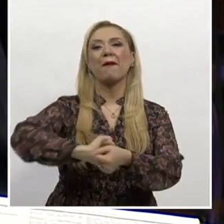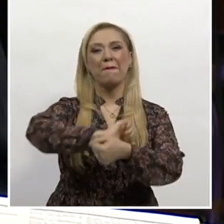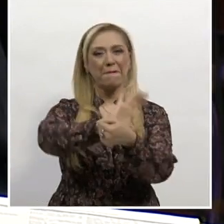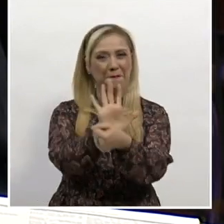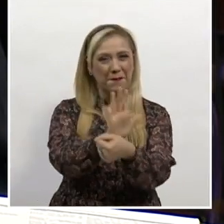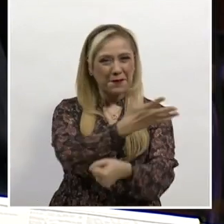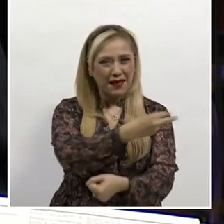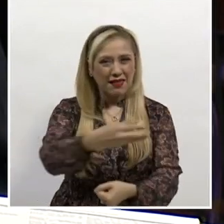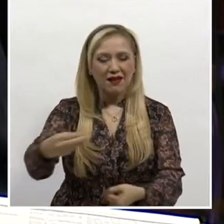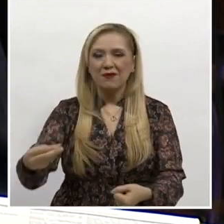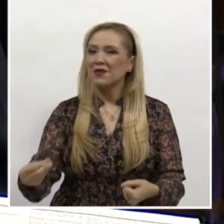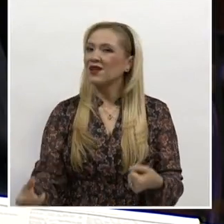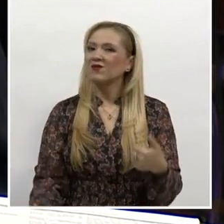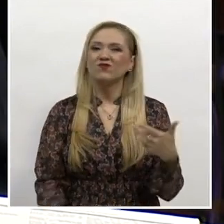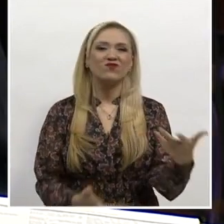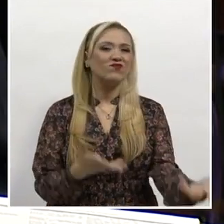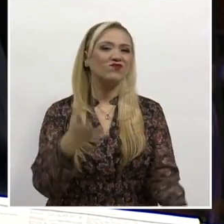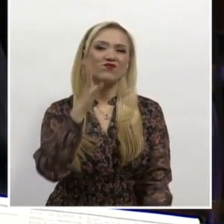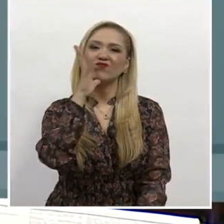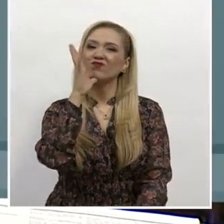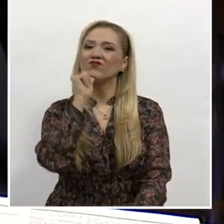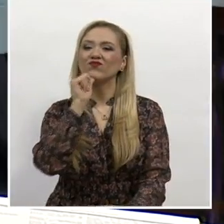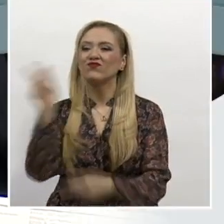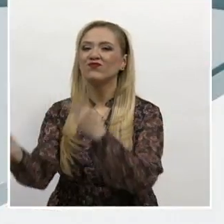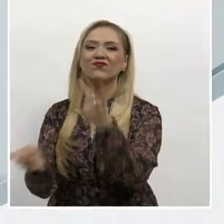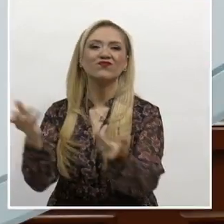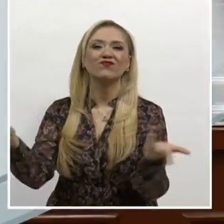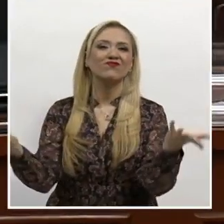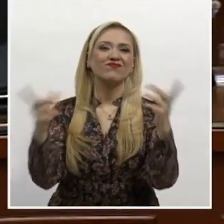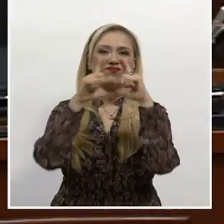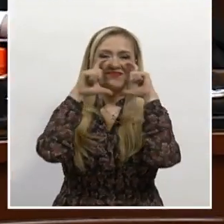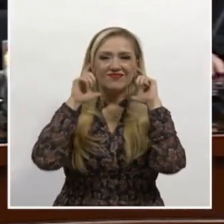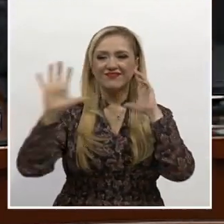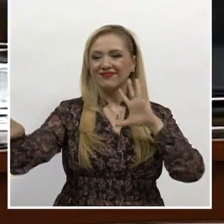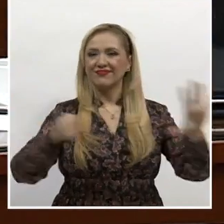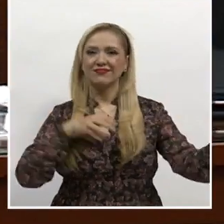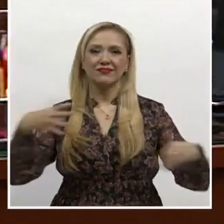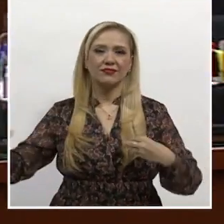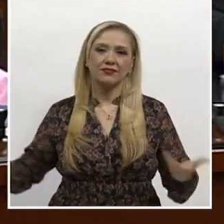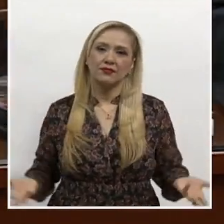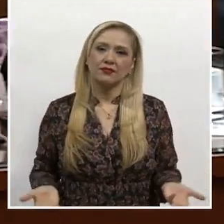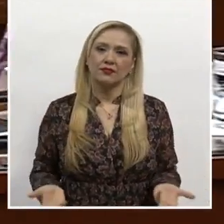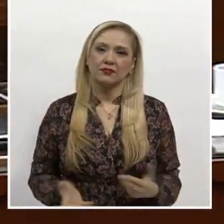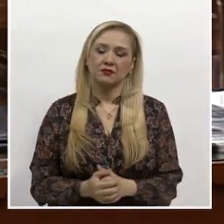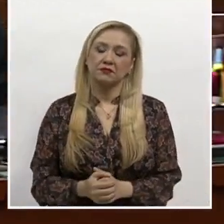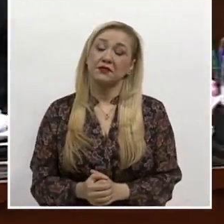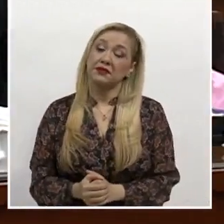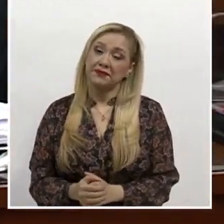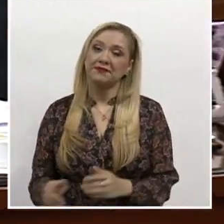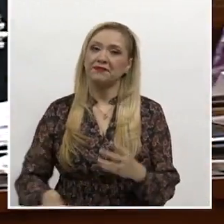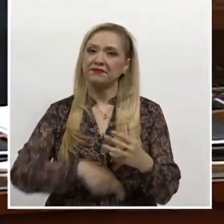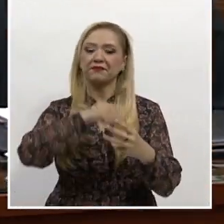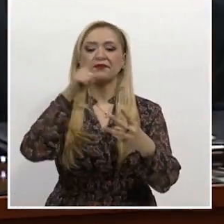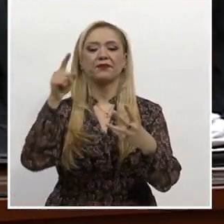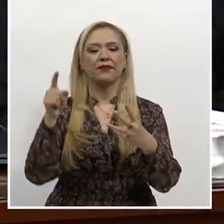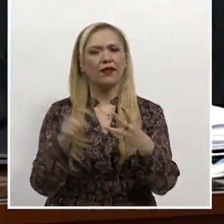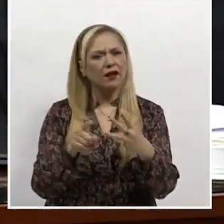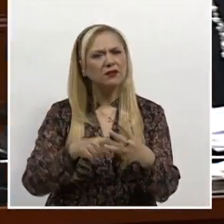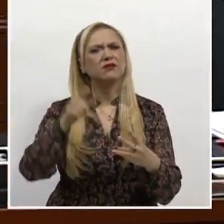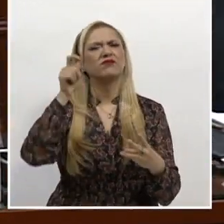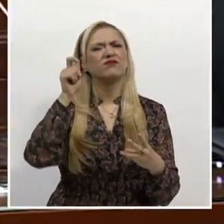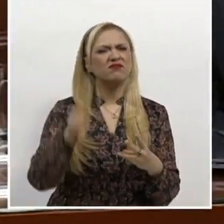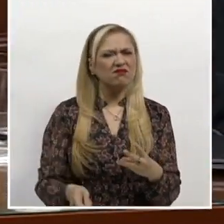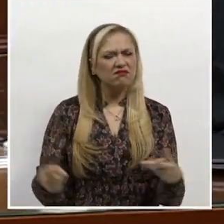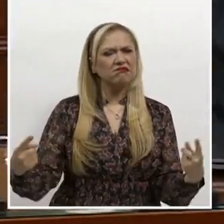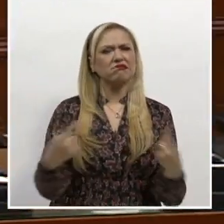no era viable realizar la consulta. Te comento, Laura, en el tercer asunto, en la tercera acción de